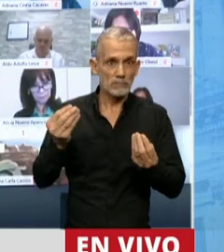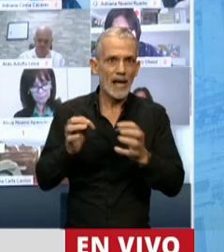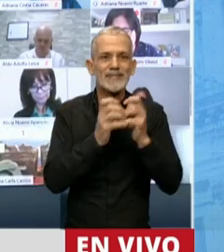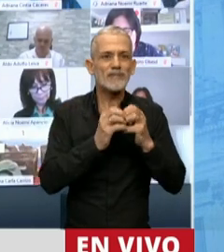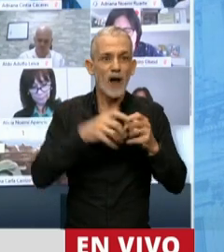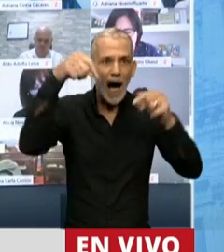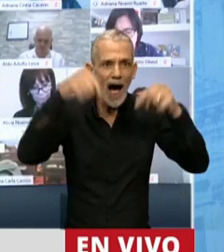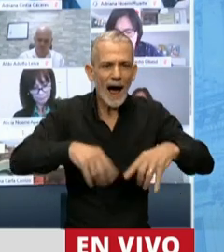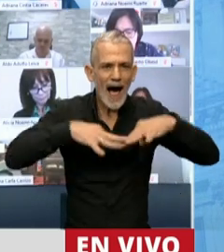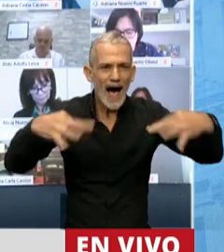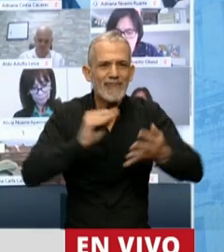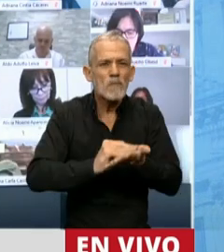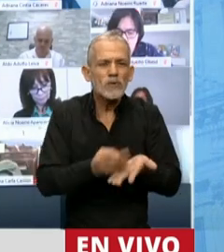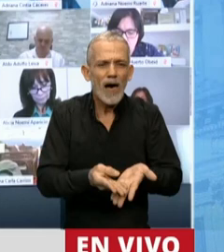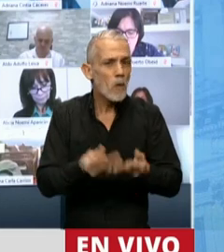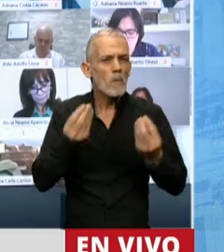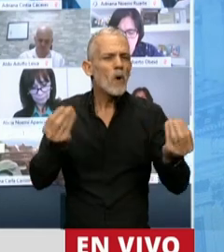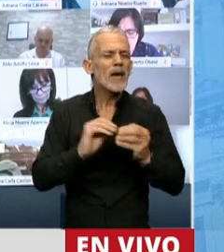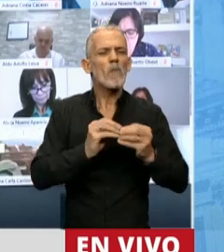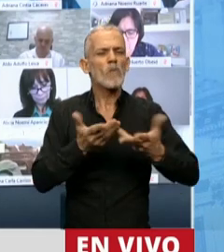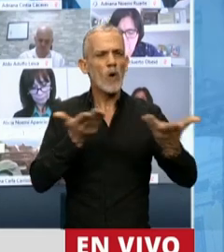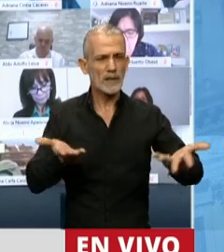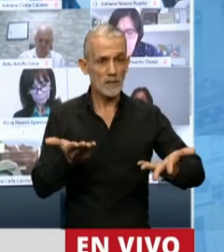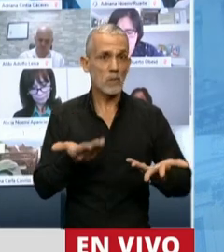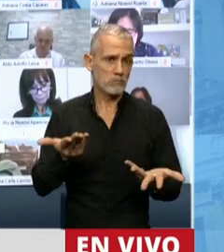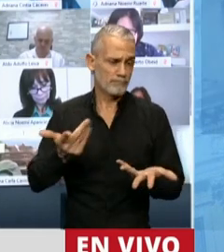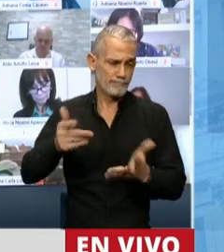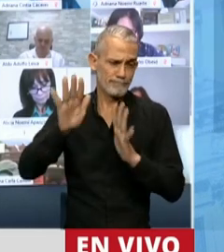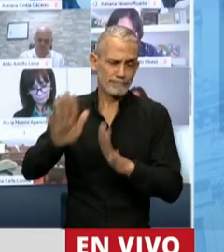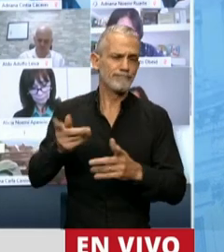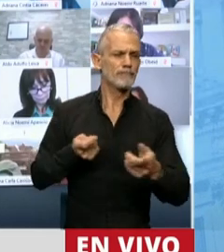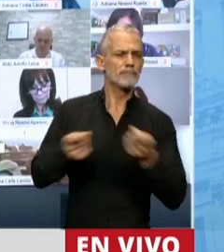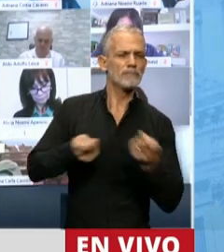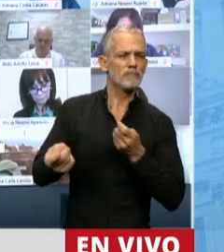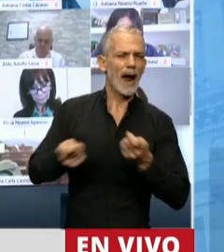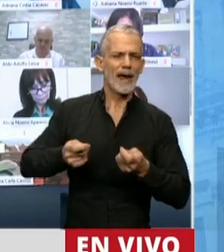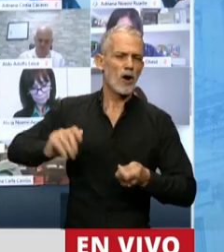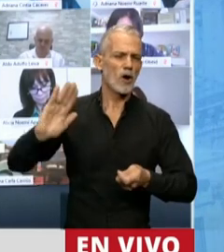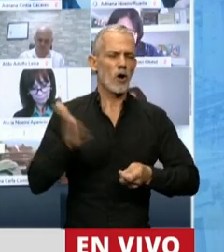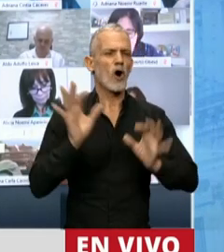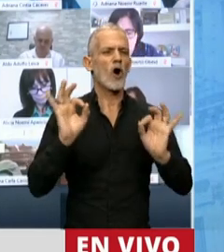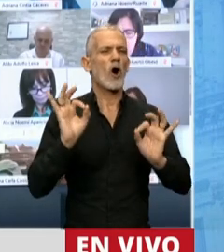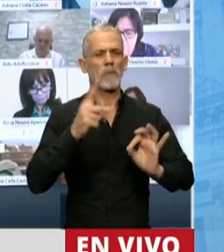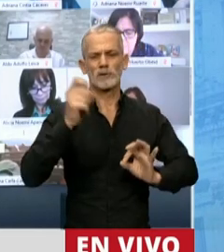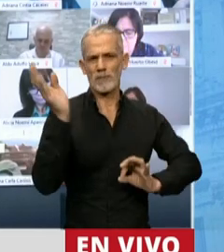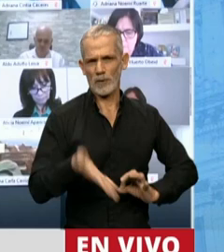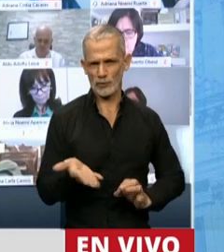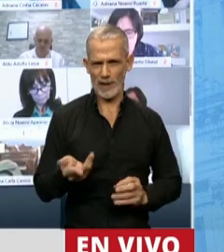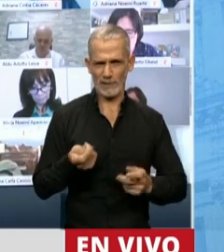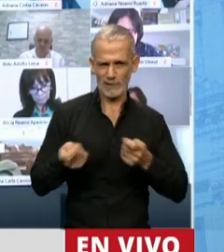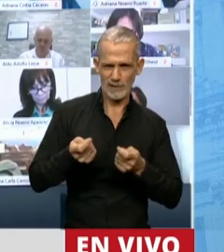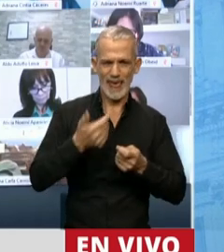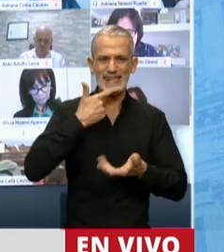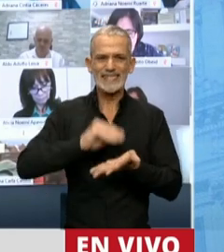sesionar acá? ¿Cuál es el motivo sino el de tener el control absoluto del Senado y del país?